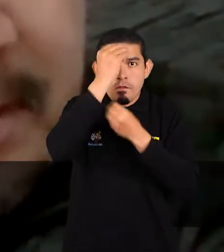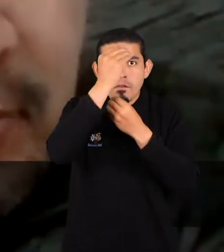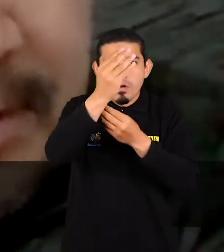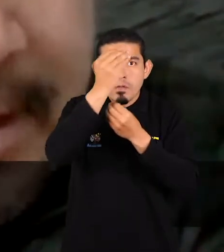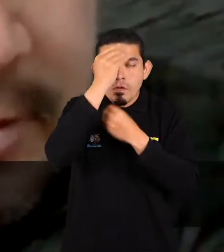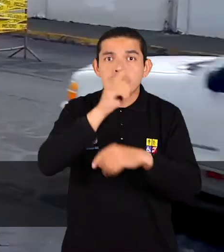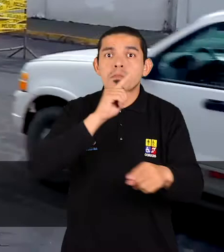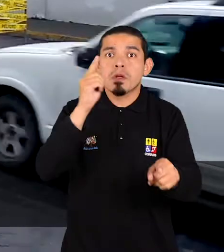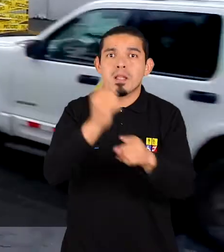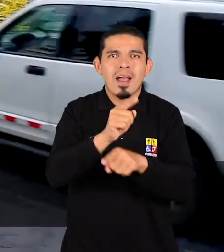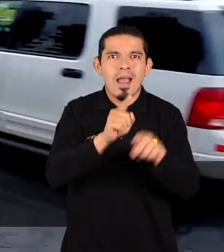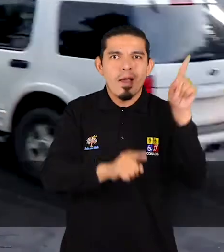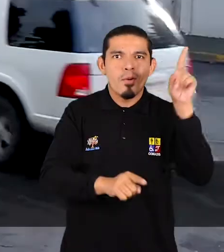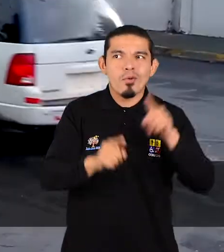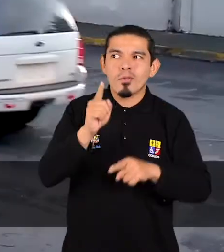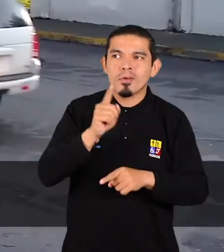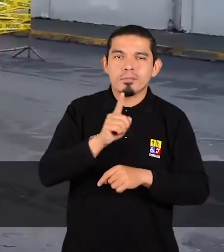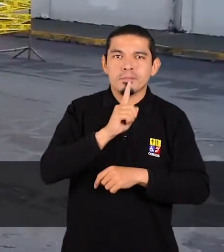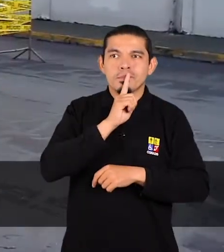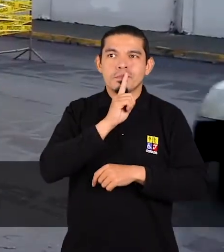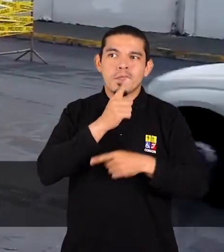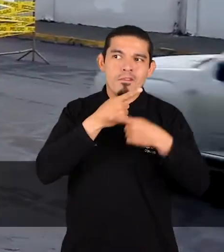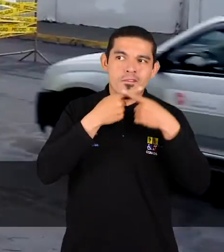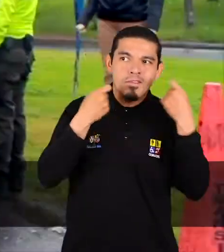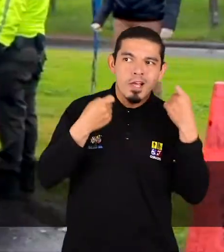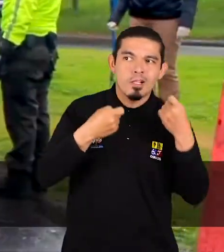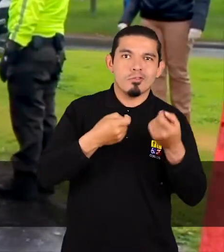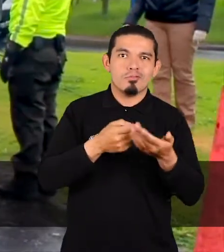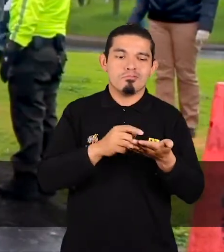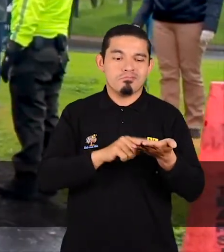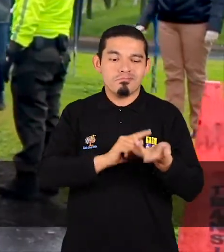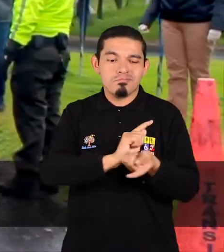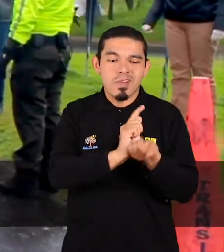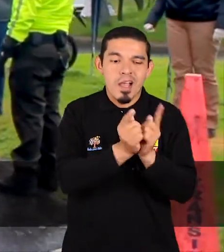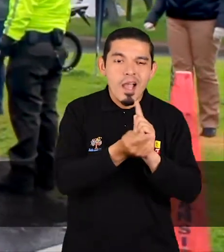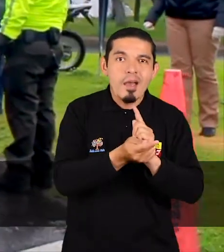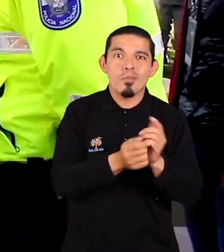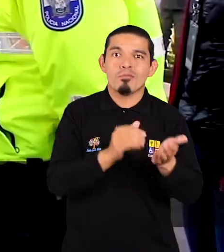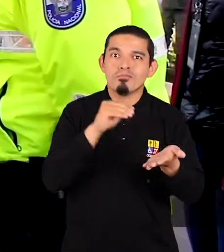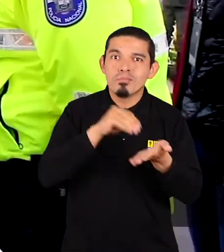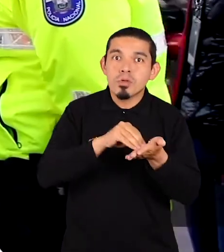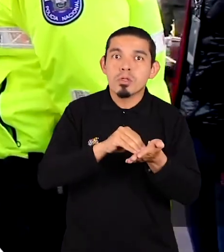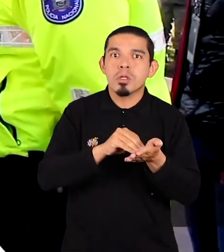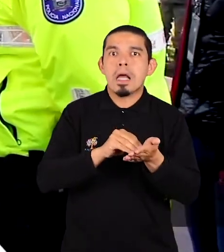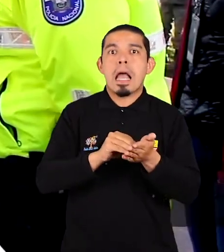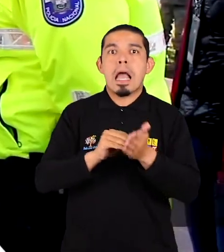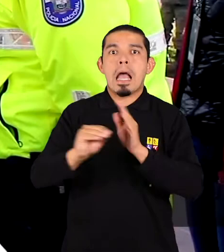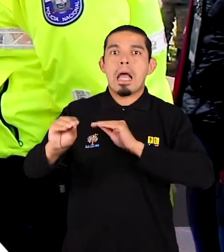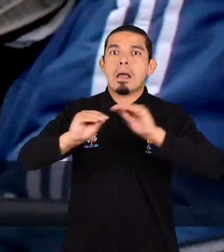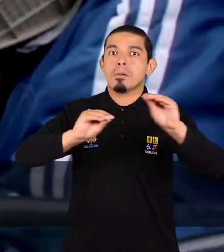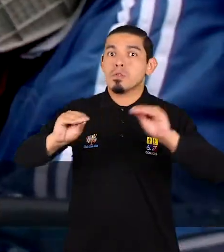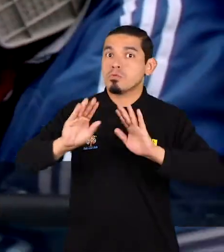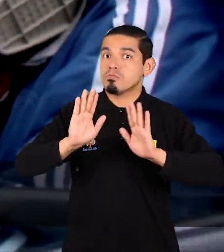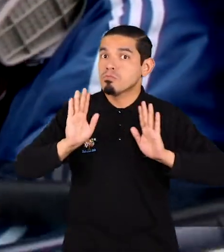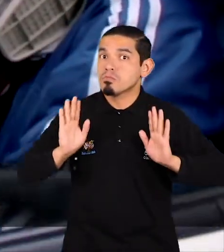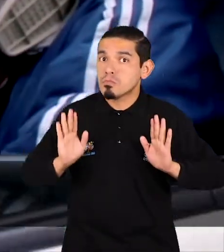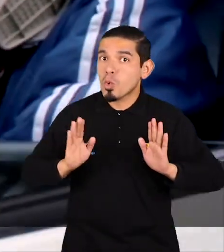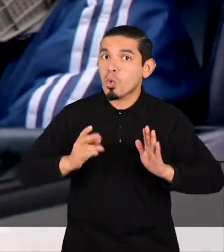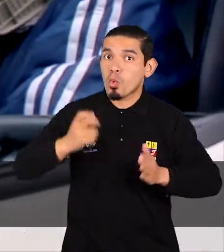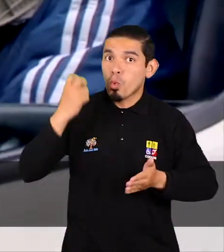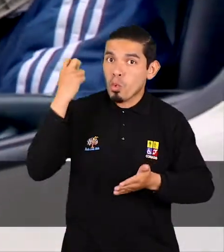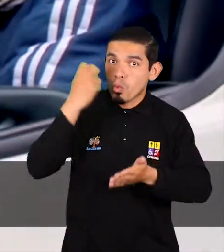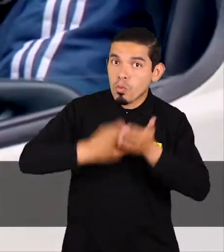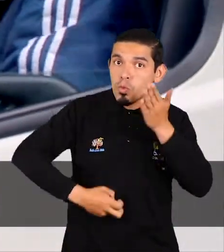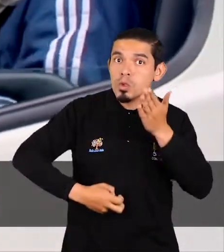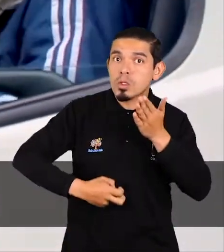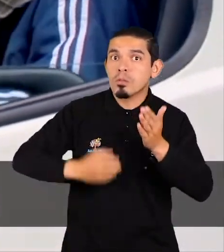Hemos tenido casos de personas que han alterado salvoconductos. Ahí se alerta también que están incumpliendo lo